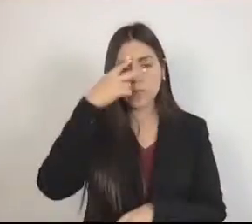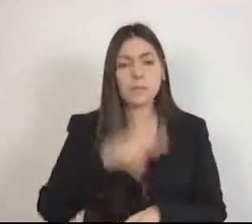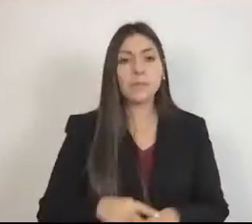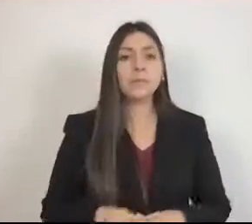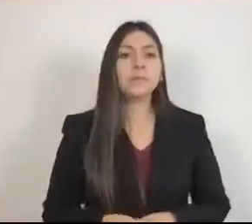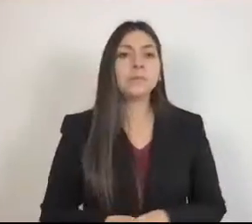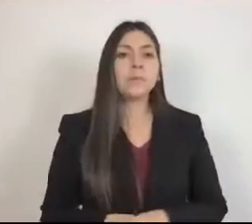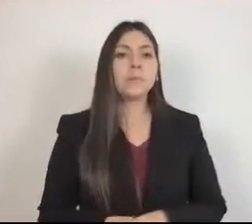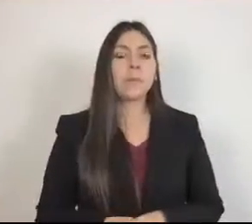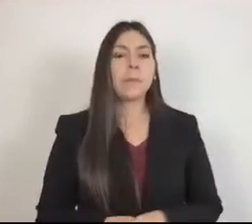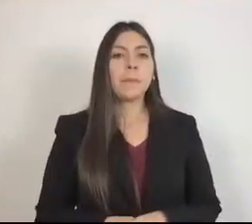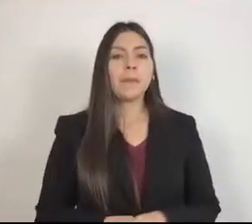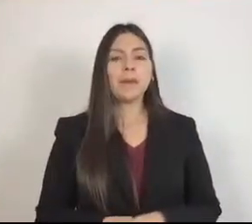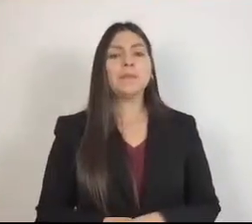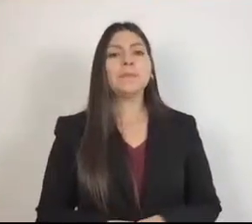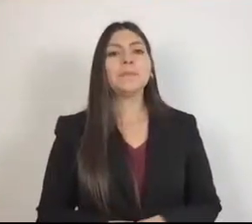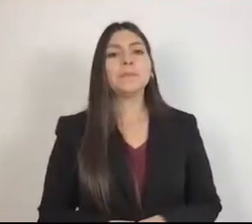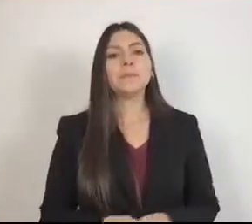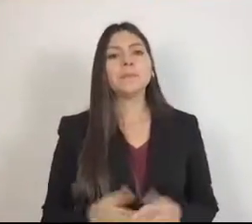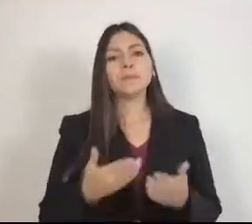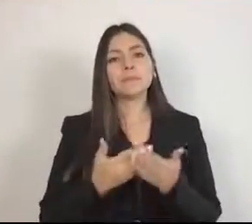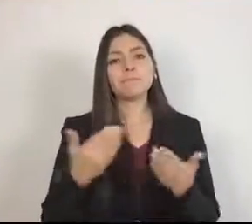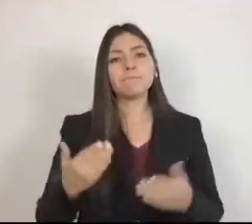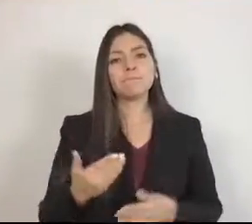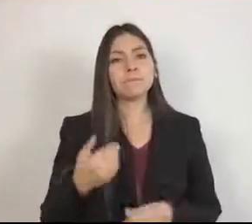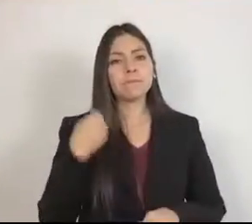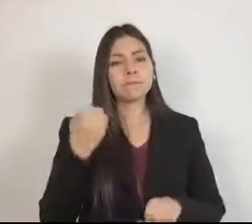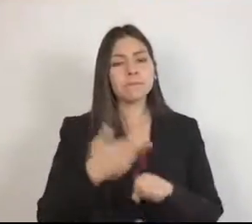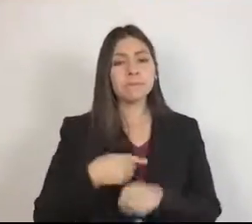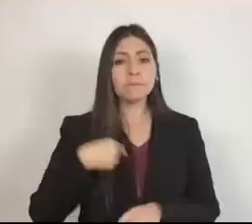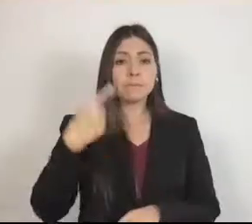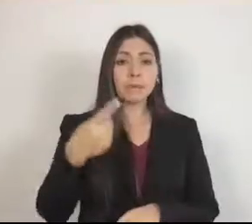Por lo cual, le pregunto, señor secretario,